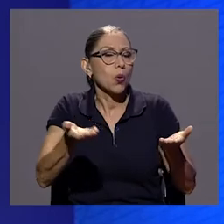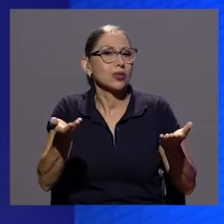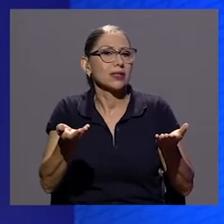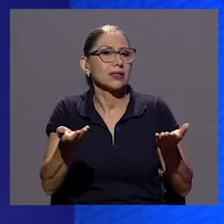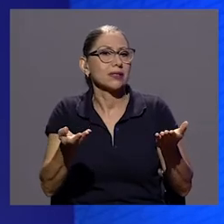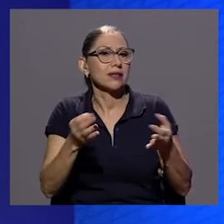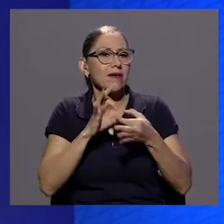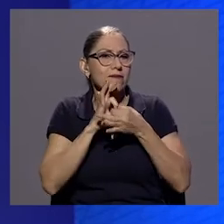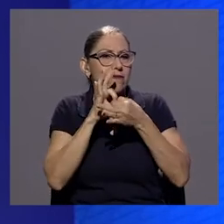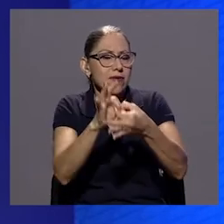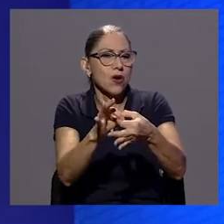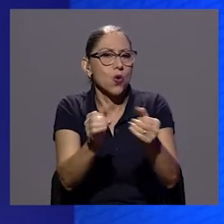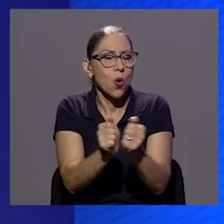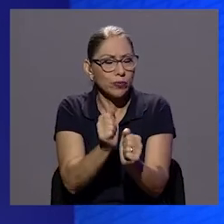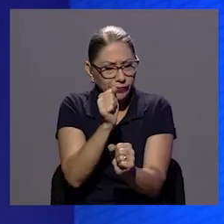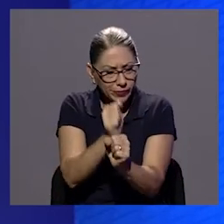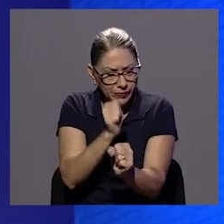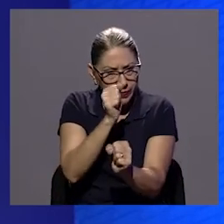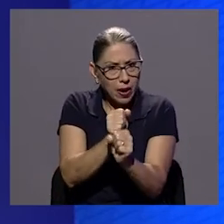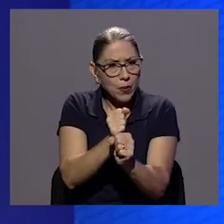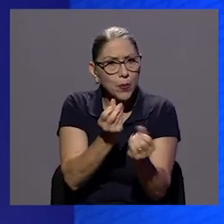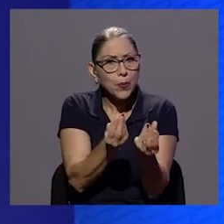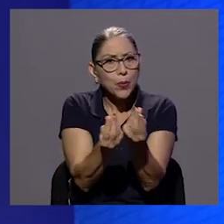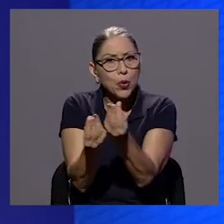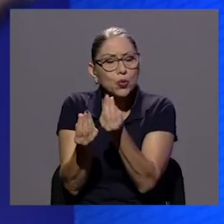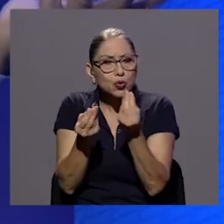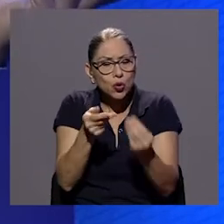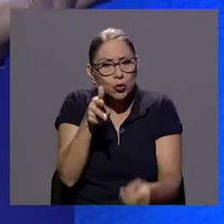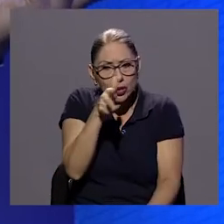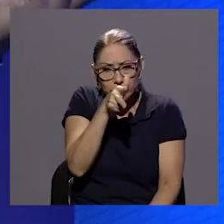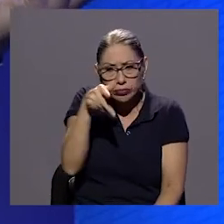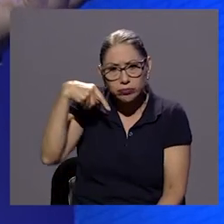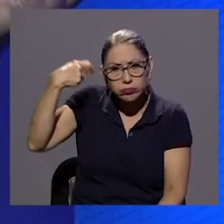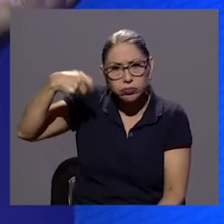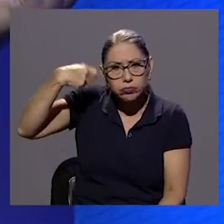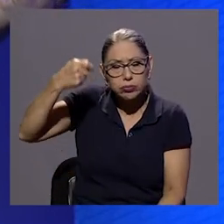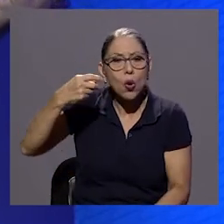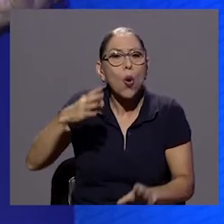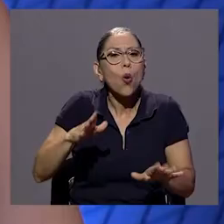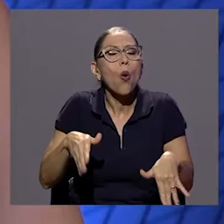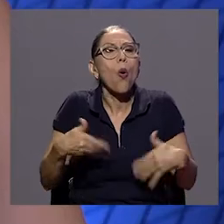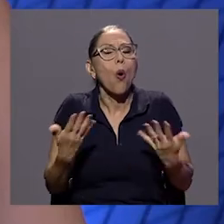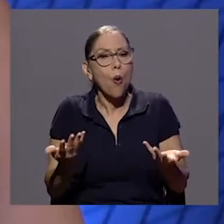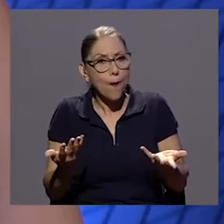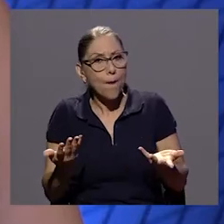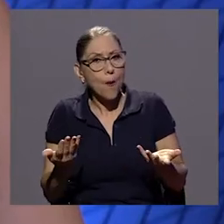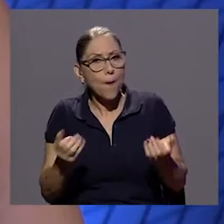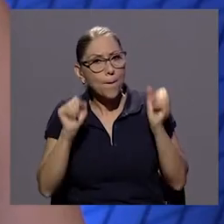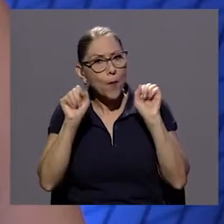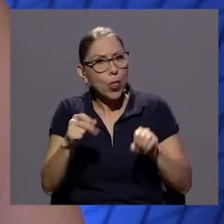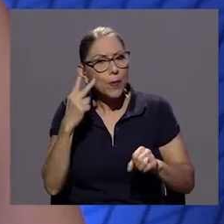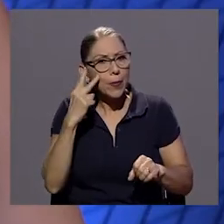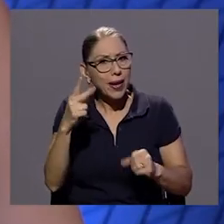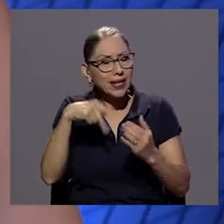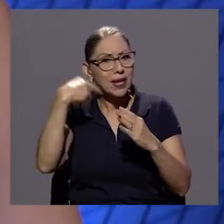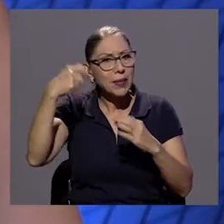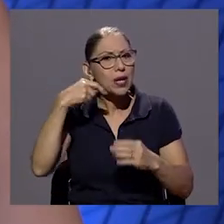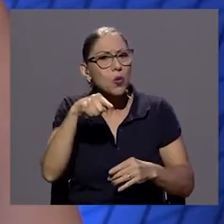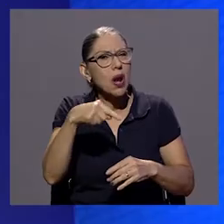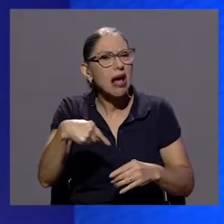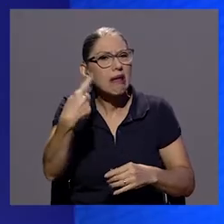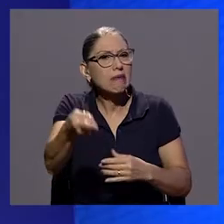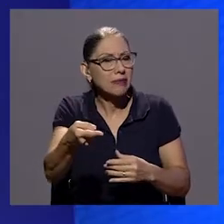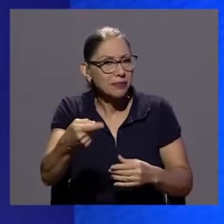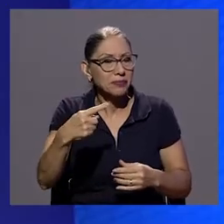y de cómo vamos a poder ver esta película ¿verdad? pero eso lo vamos a dejar para un poquito más adelante